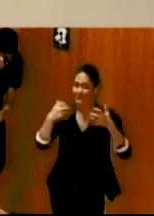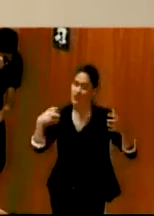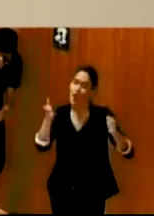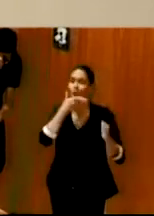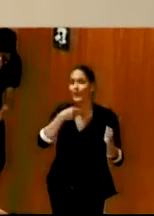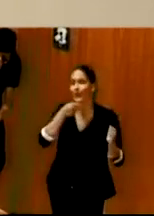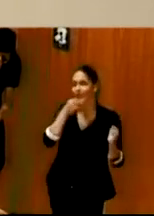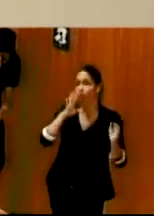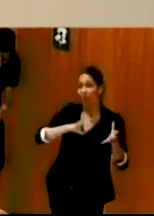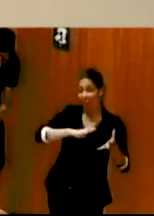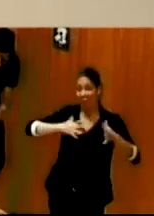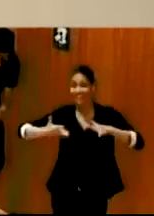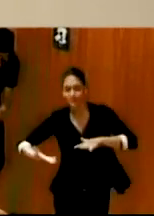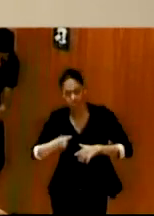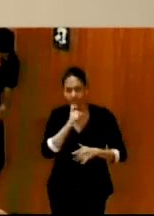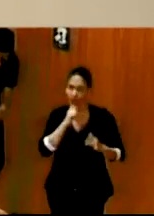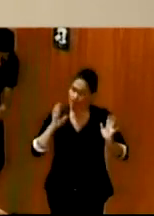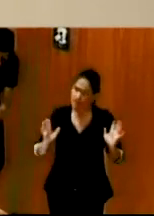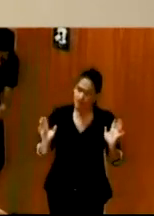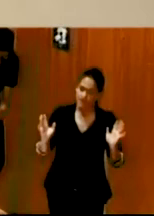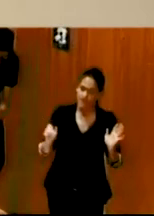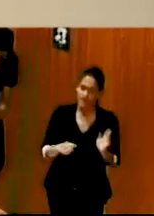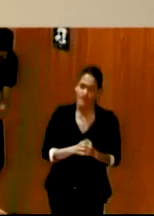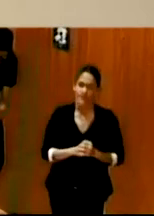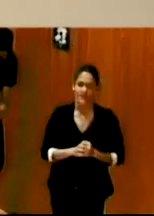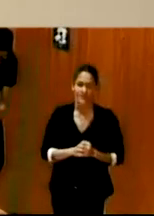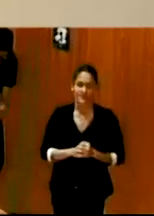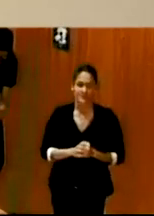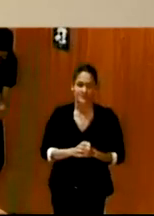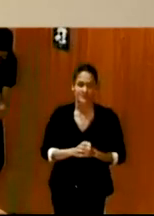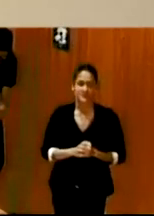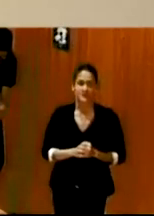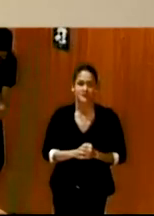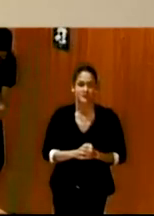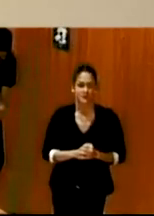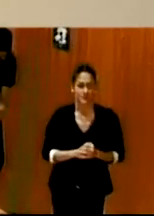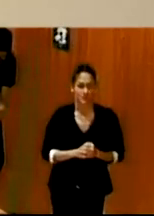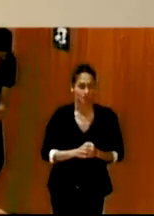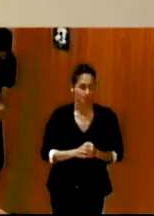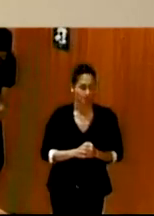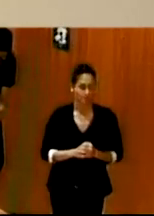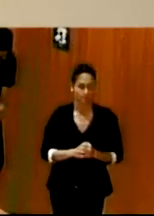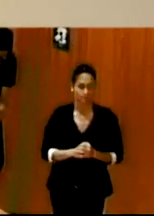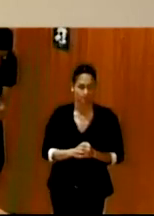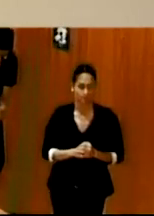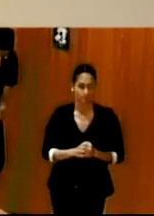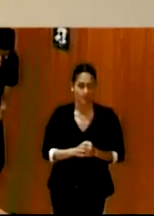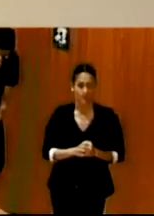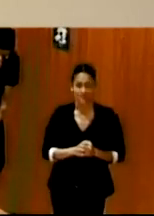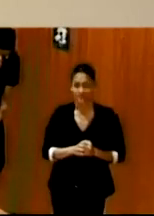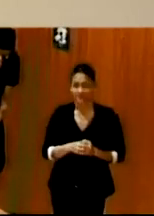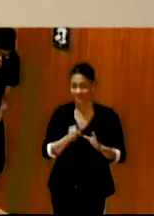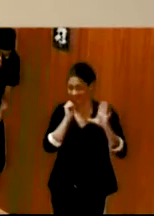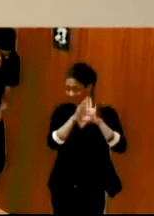llevarlo a cabo, pues he puesto aquí estas